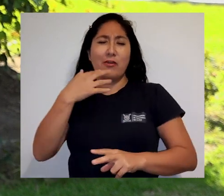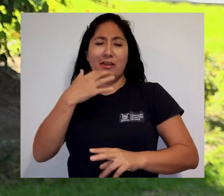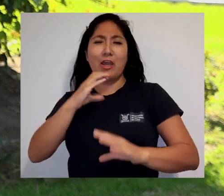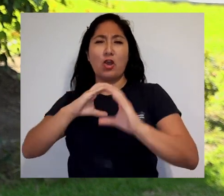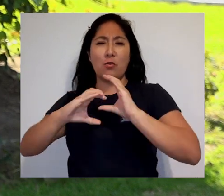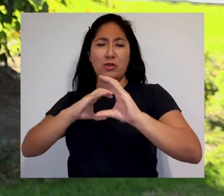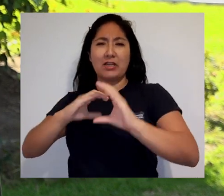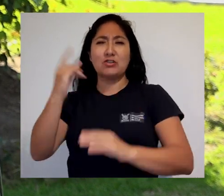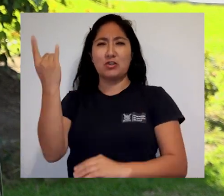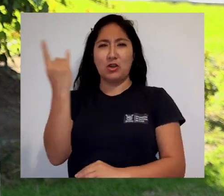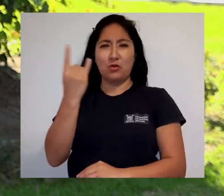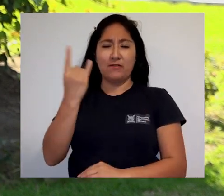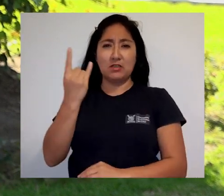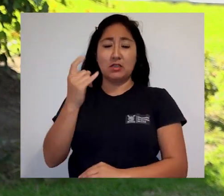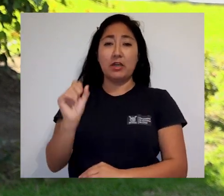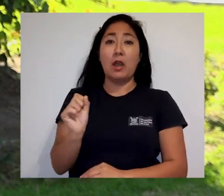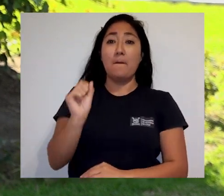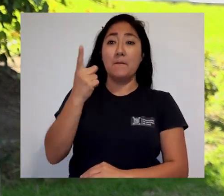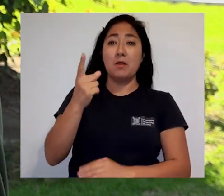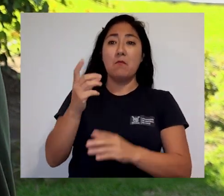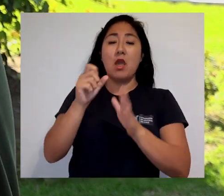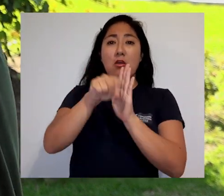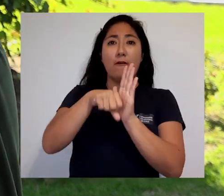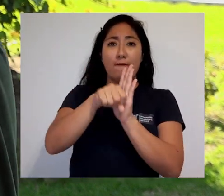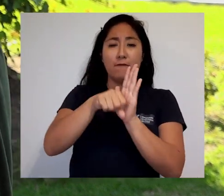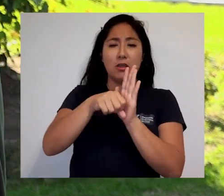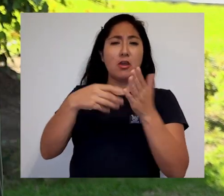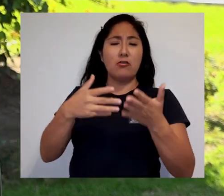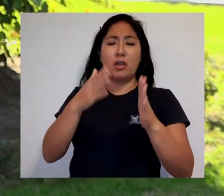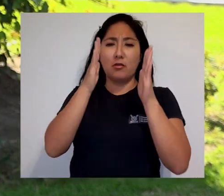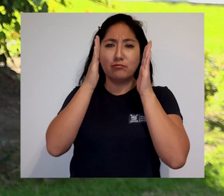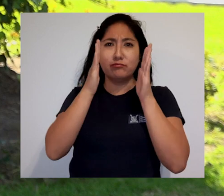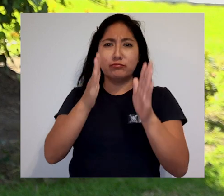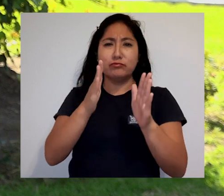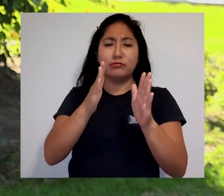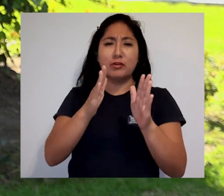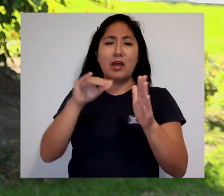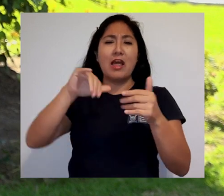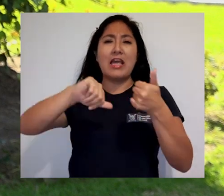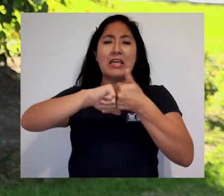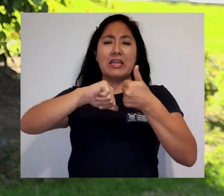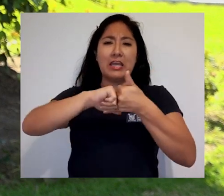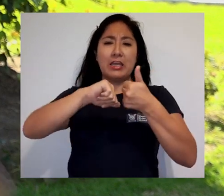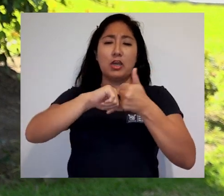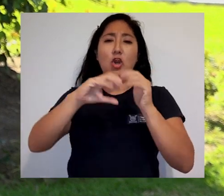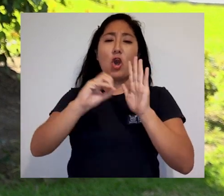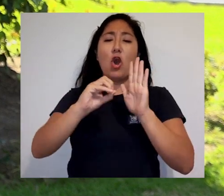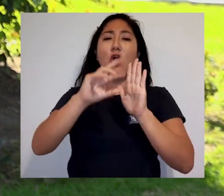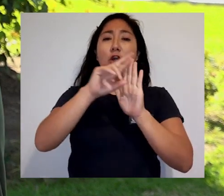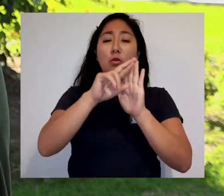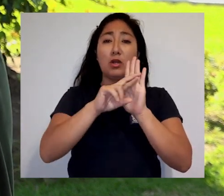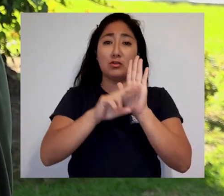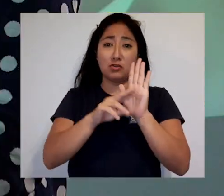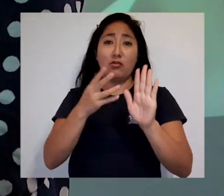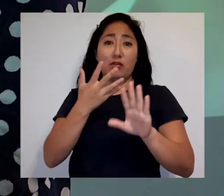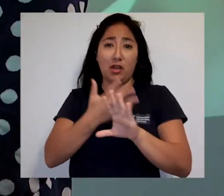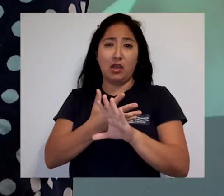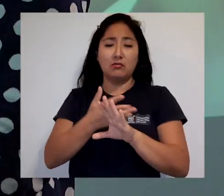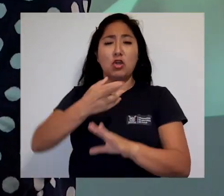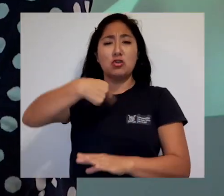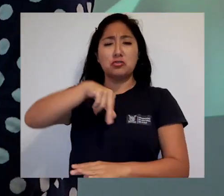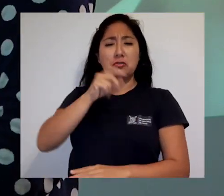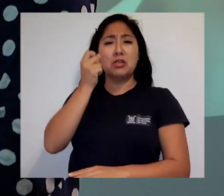Comunicaciones Universitarias con su primer módulo justamente que aborda el enfoque de género y la normativa, la regulación que hay en la materia.